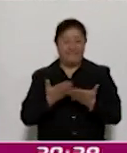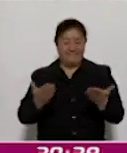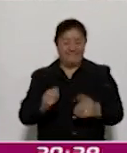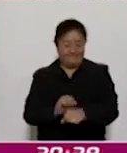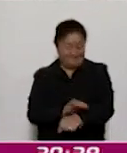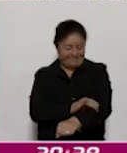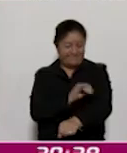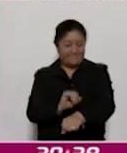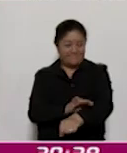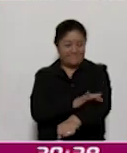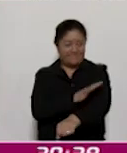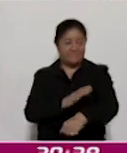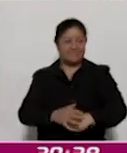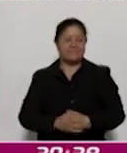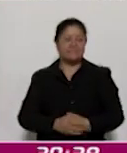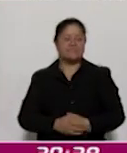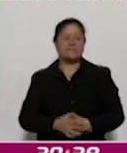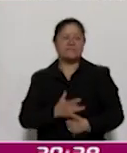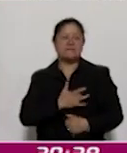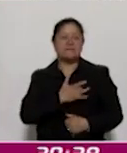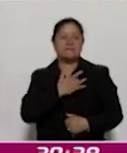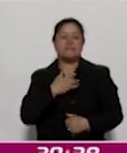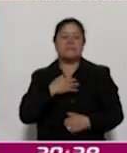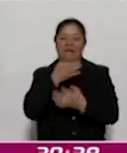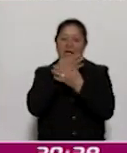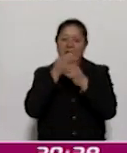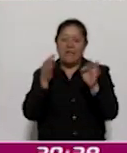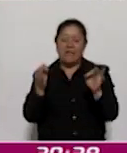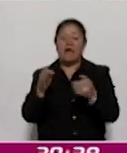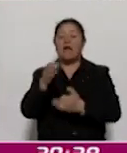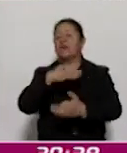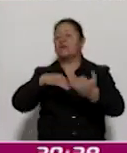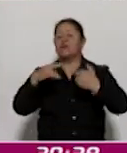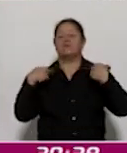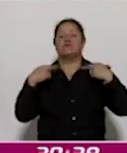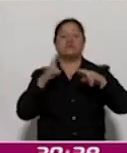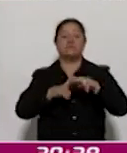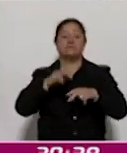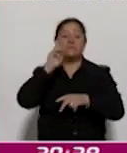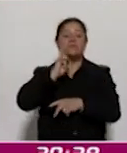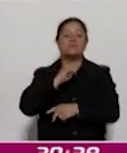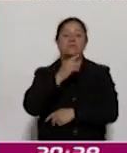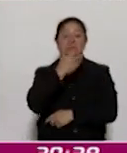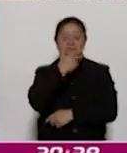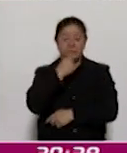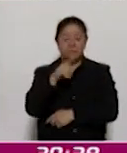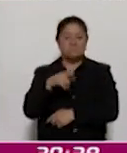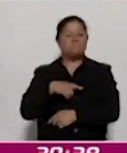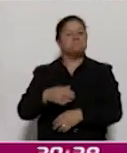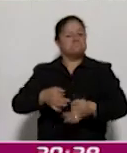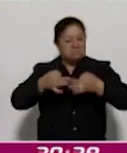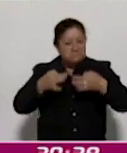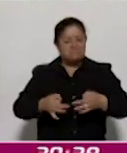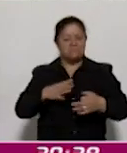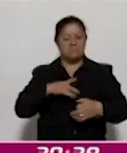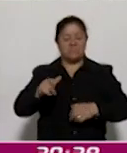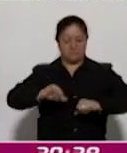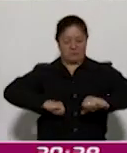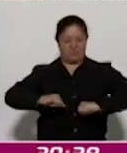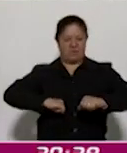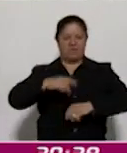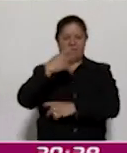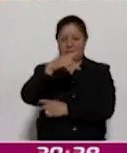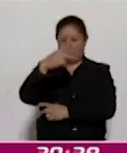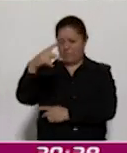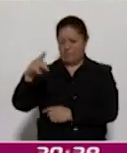emoción, con mucha calidez, les anunciamos a las maestras y los maestros que bien merecido tienen un evento para ellos.